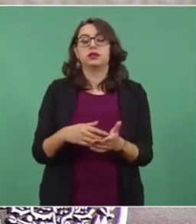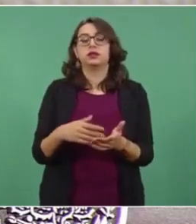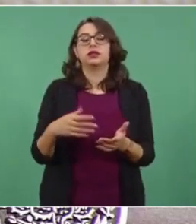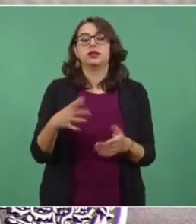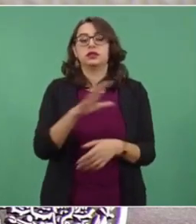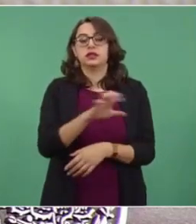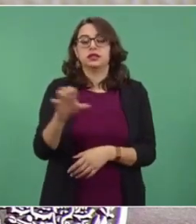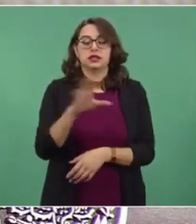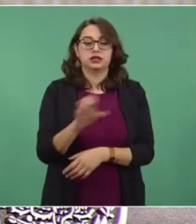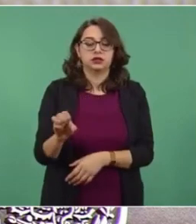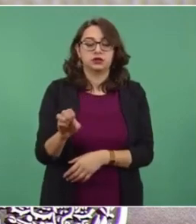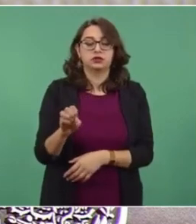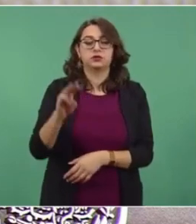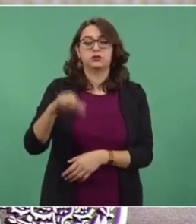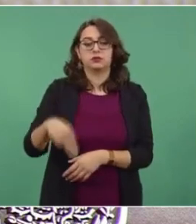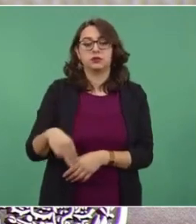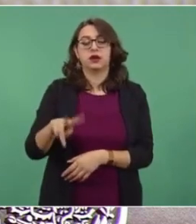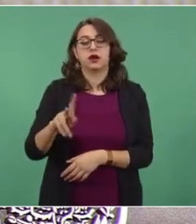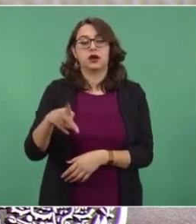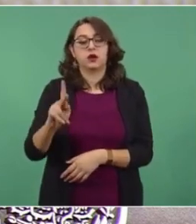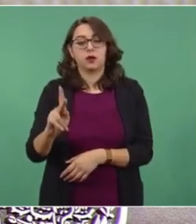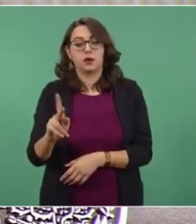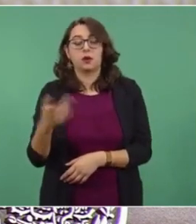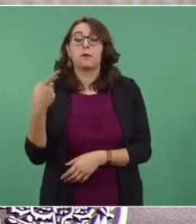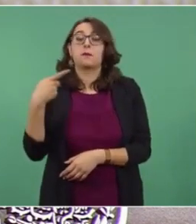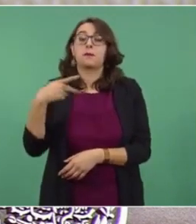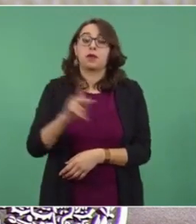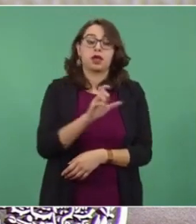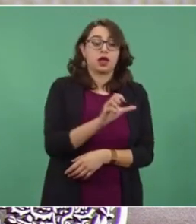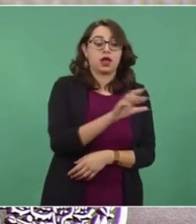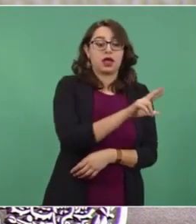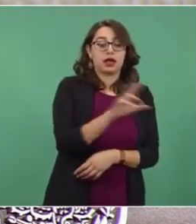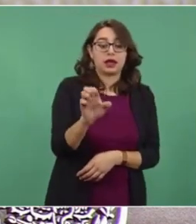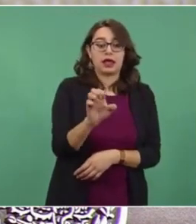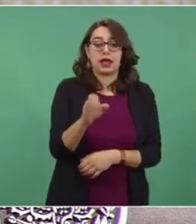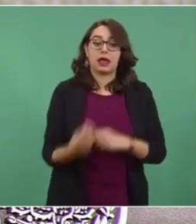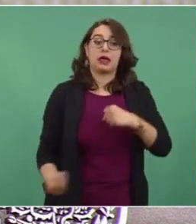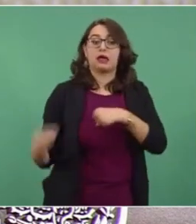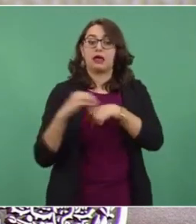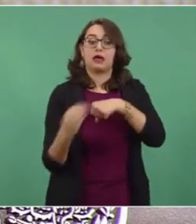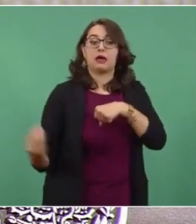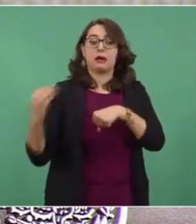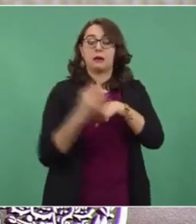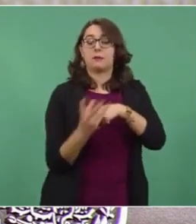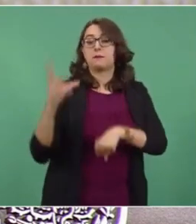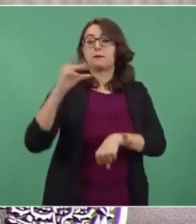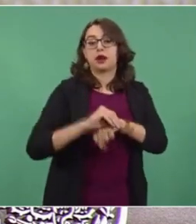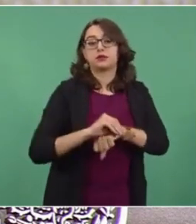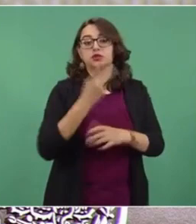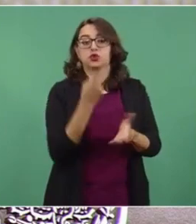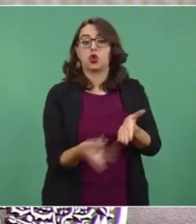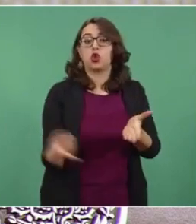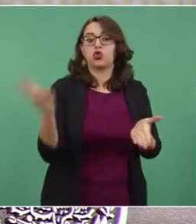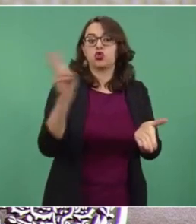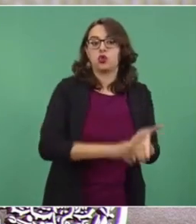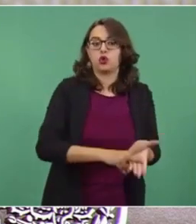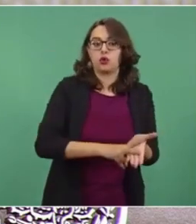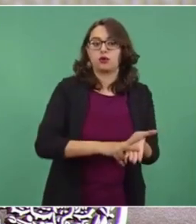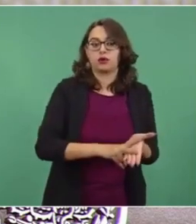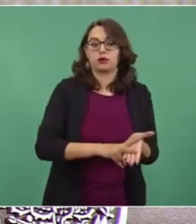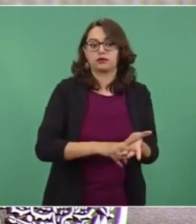la CRE ha dado permisos por 134 mil 372 megawatts,